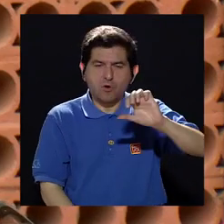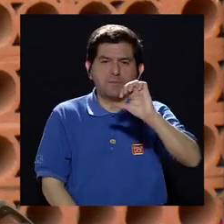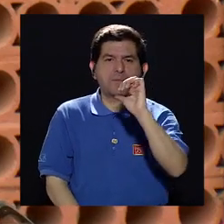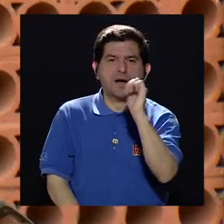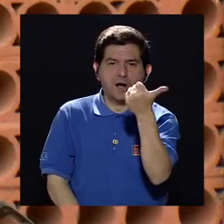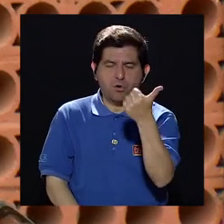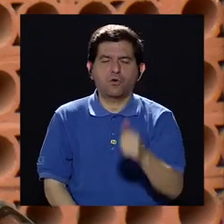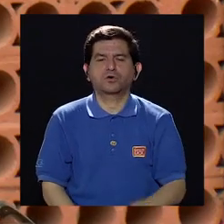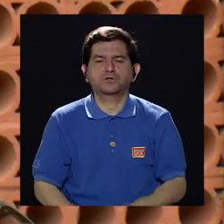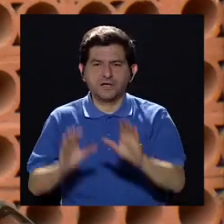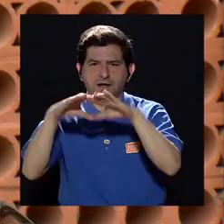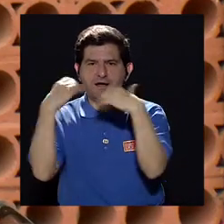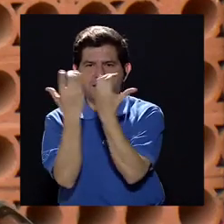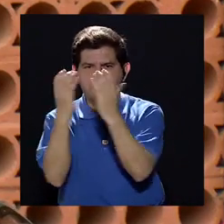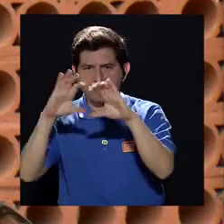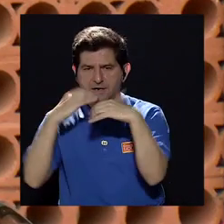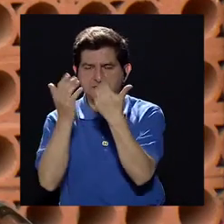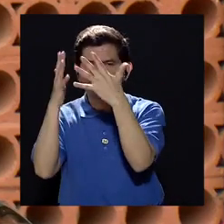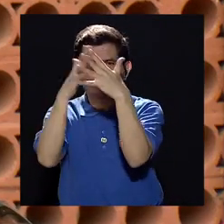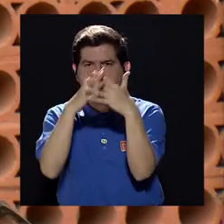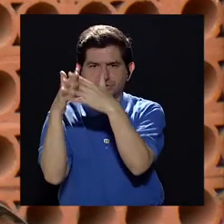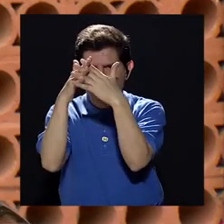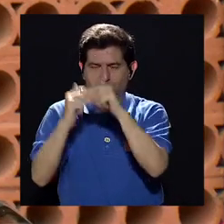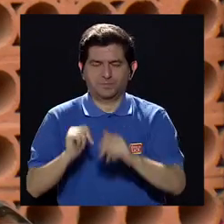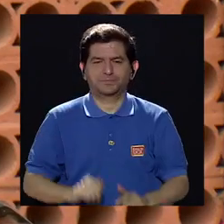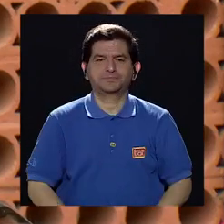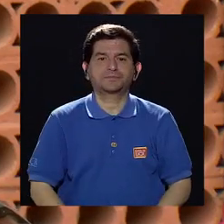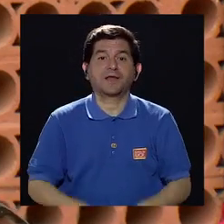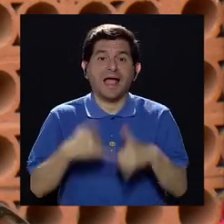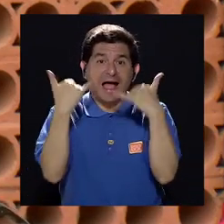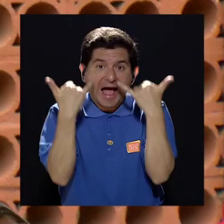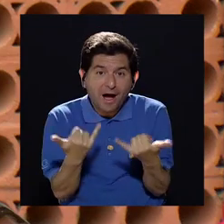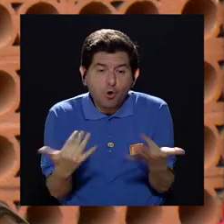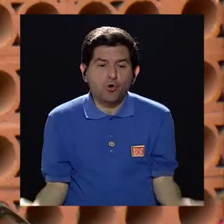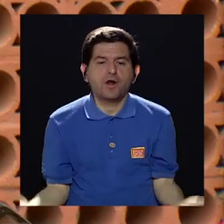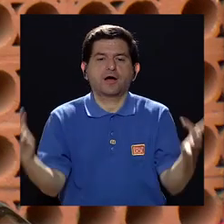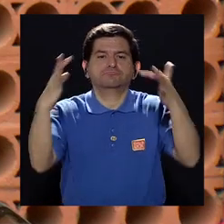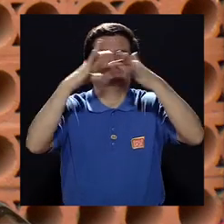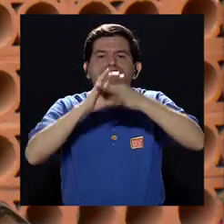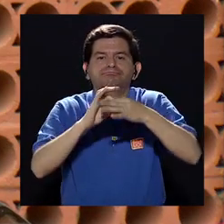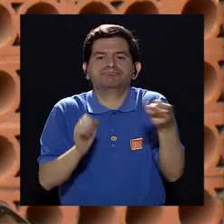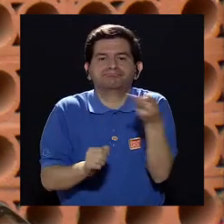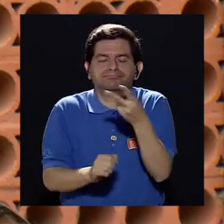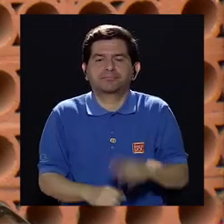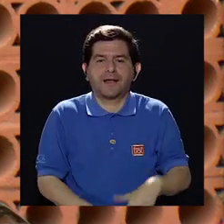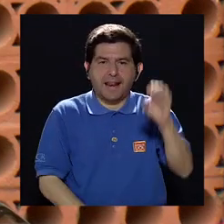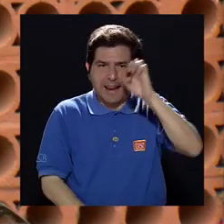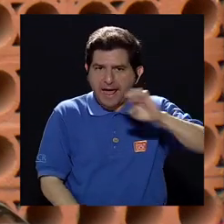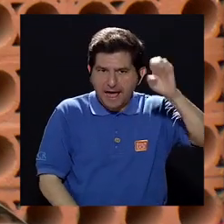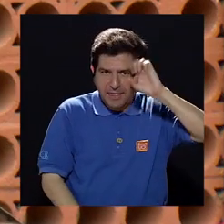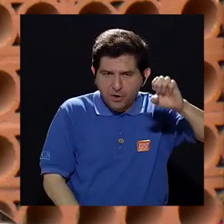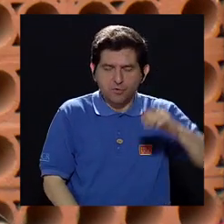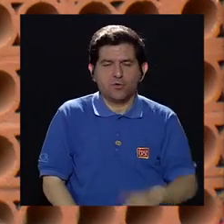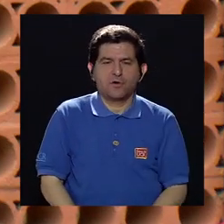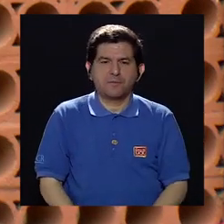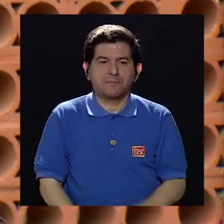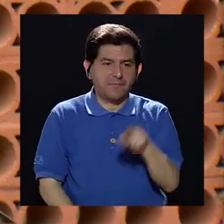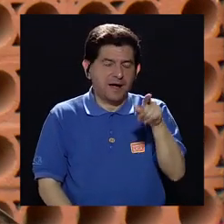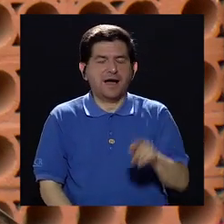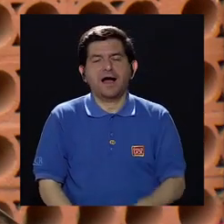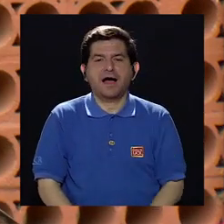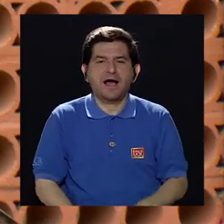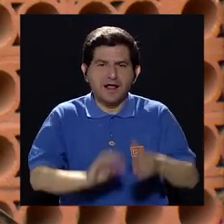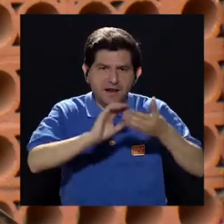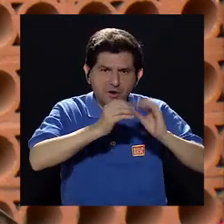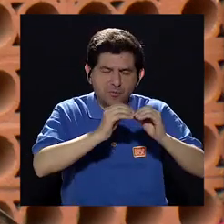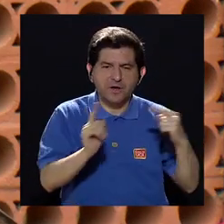y una clasificación estadounidense. Ahora se fusionaron las dos. La europea llevaba los factores